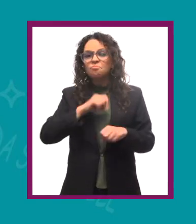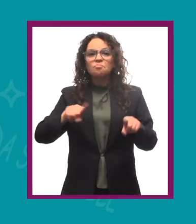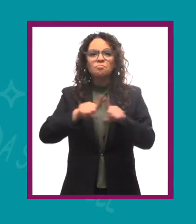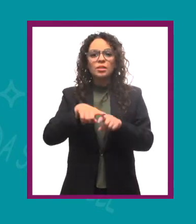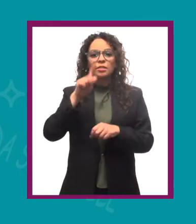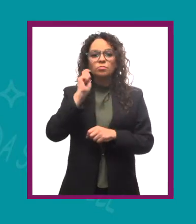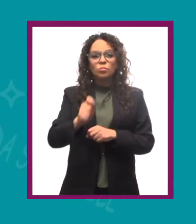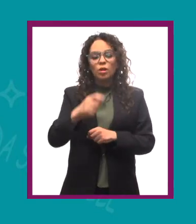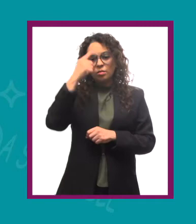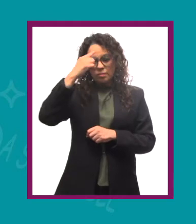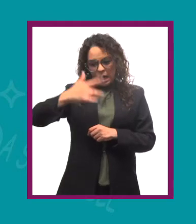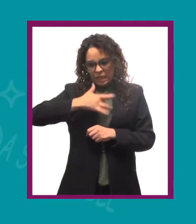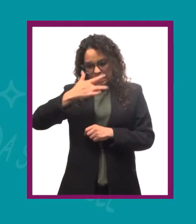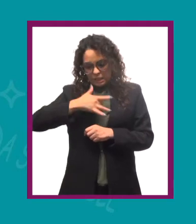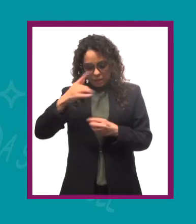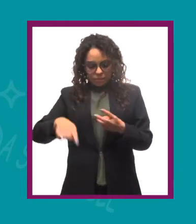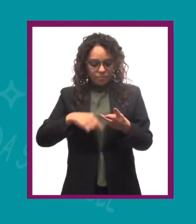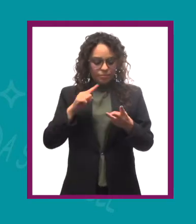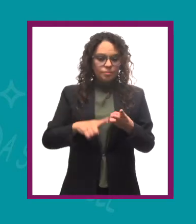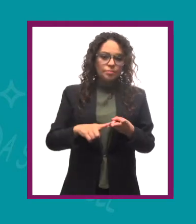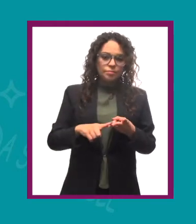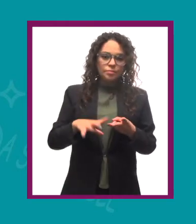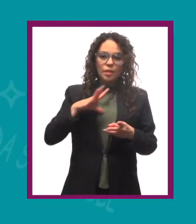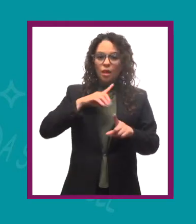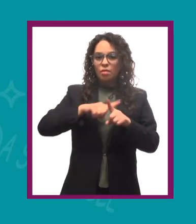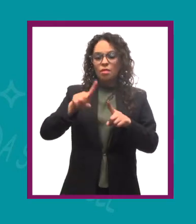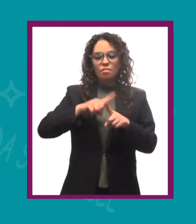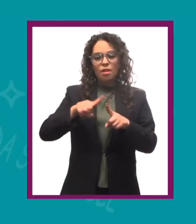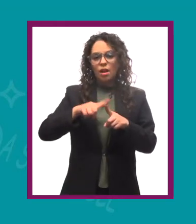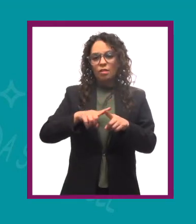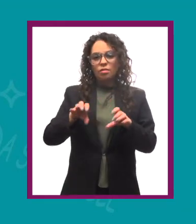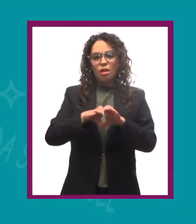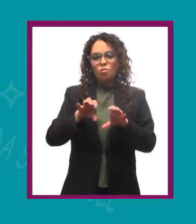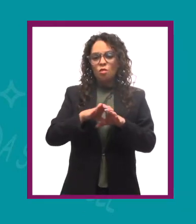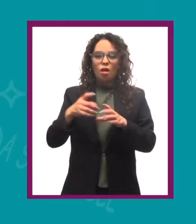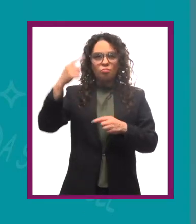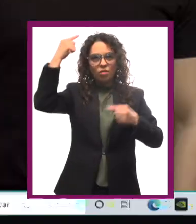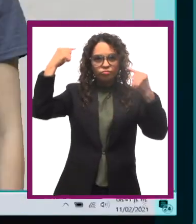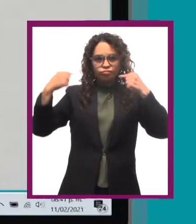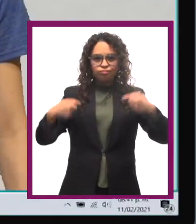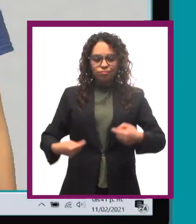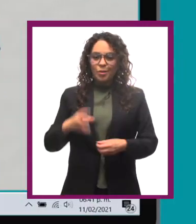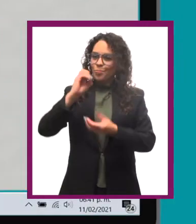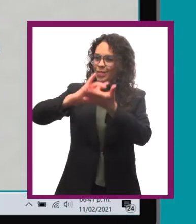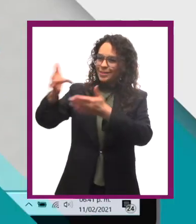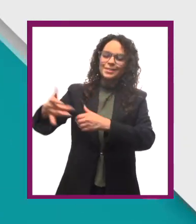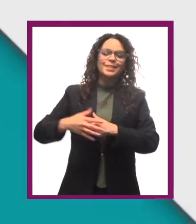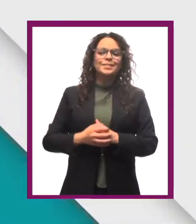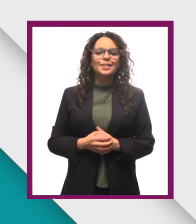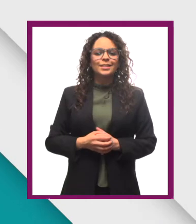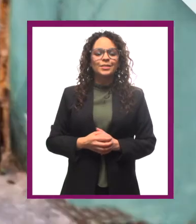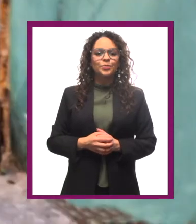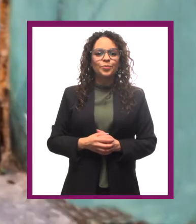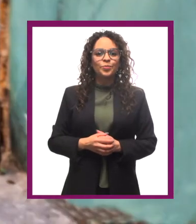nuestra capacidad a nivel más sensorial intervienen en distintos elementos muchas gracias